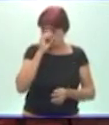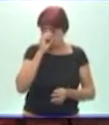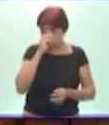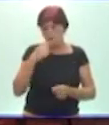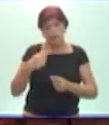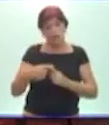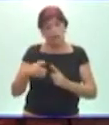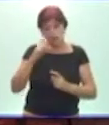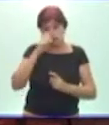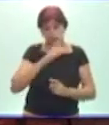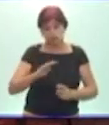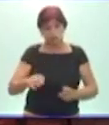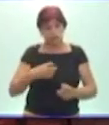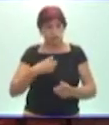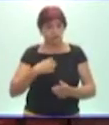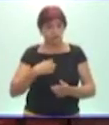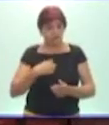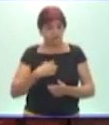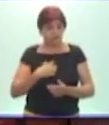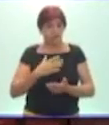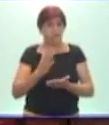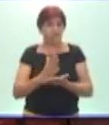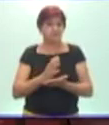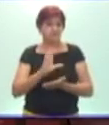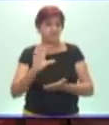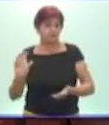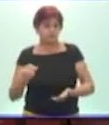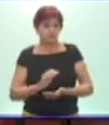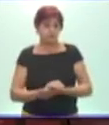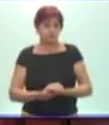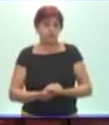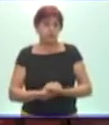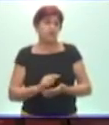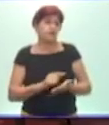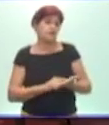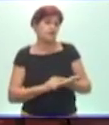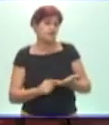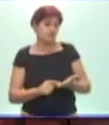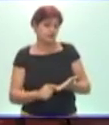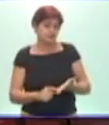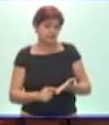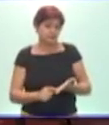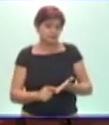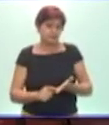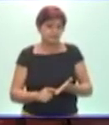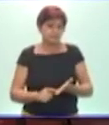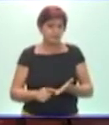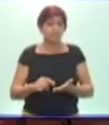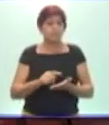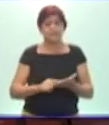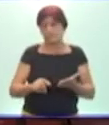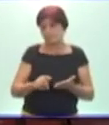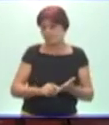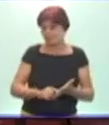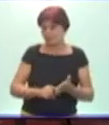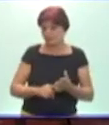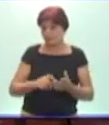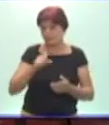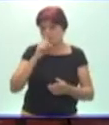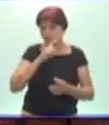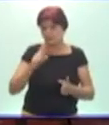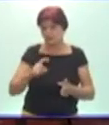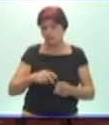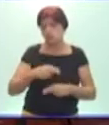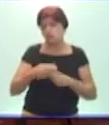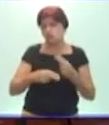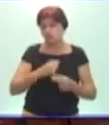Es importante que usted tenga en cuenta que en la planificación de la semana cuando usted la hace le evita frustraciones, pero le evita frustraciones al niño y